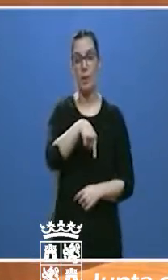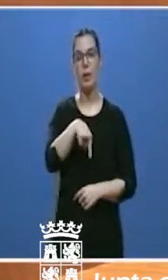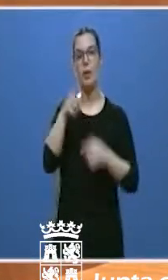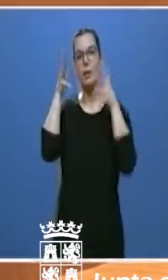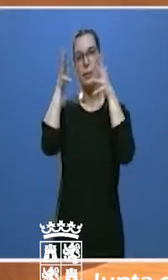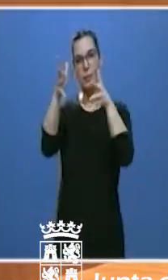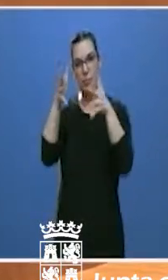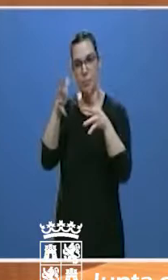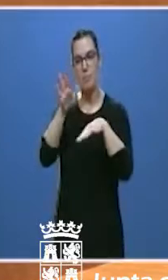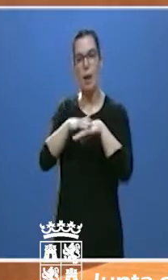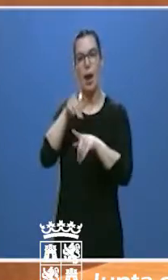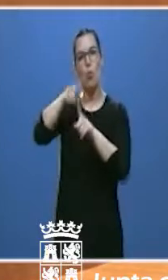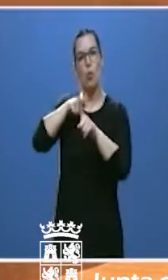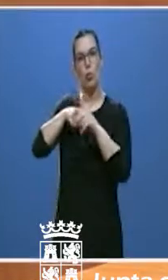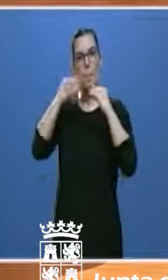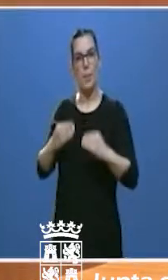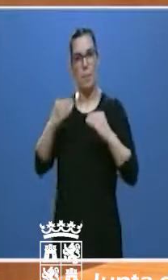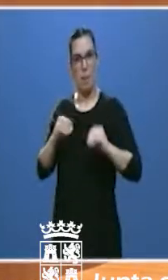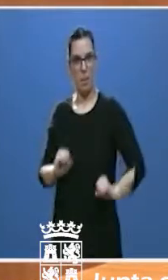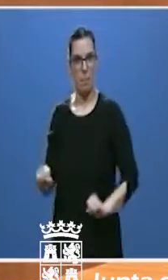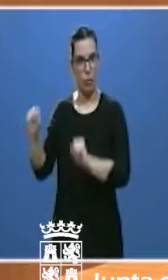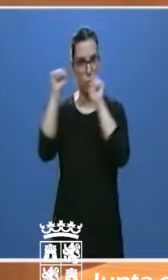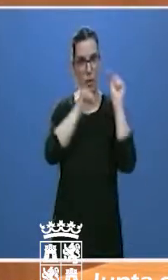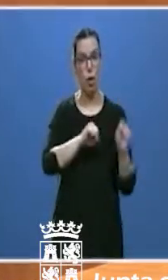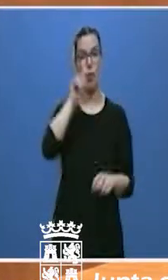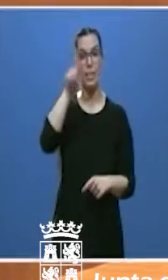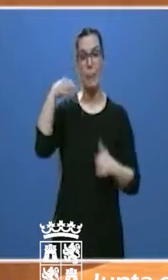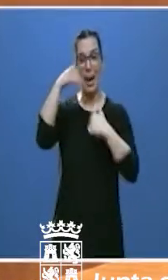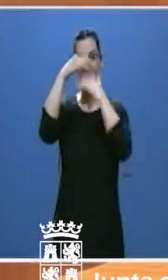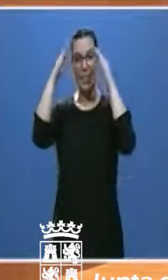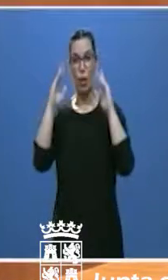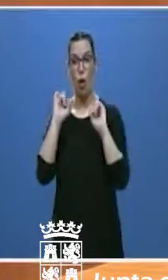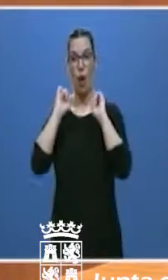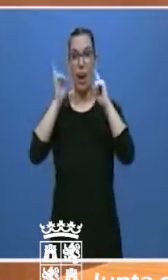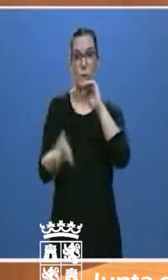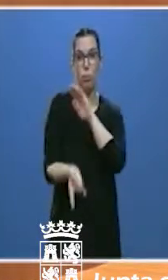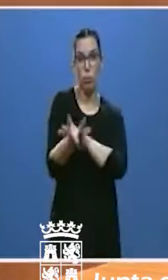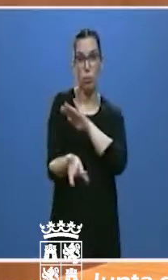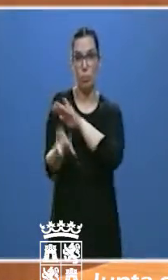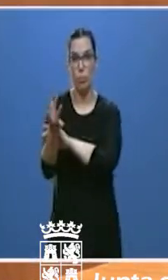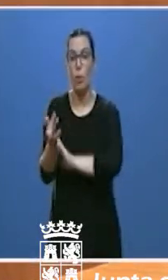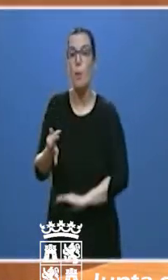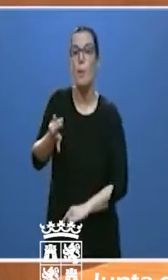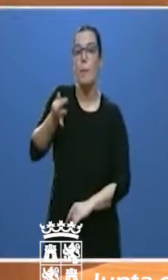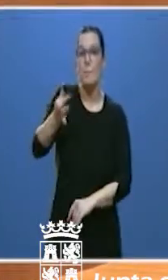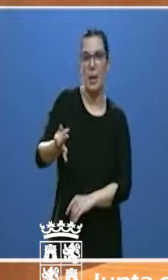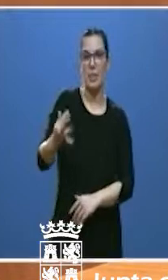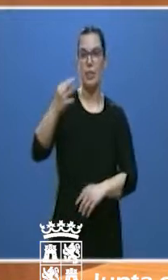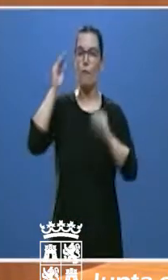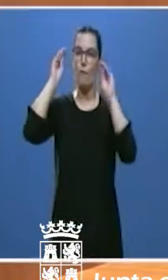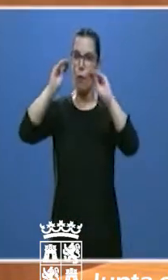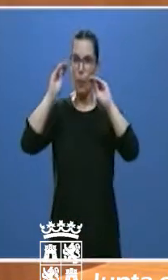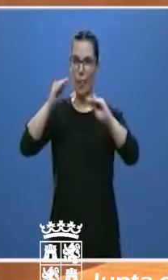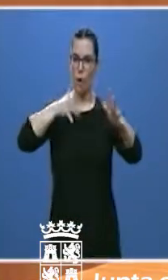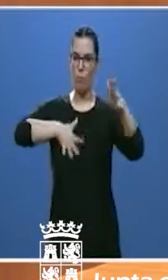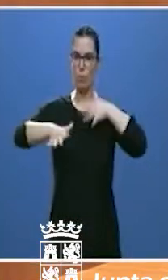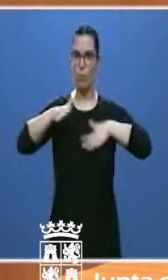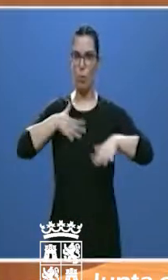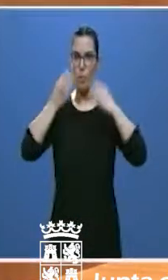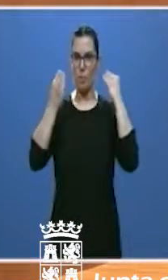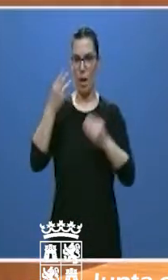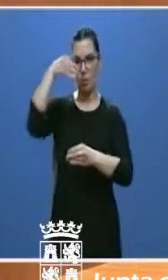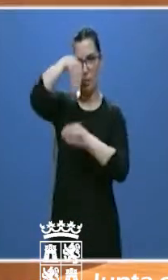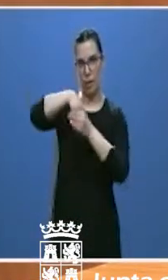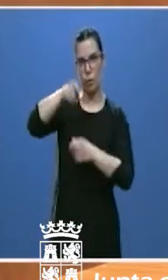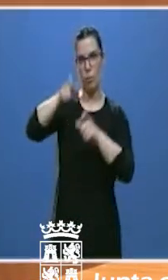de los equipos de protección y el abordaje de casos y también que exija la preparación en estos temas por parte del